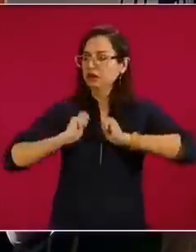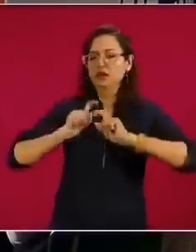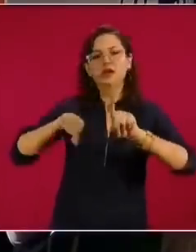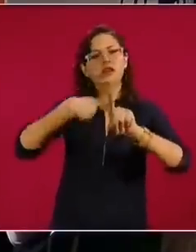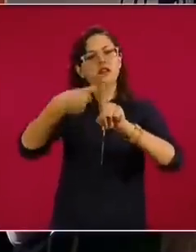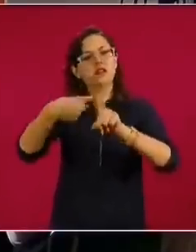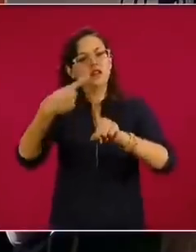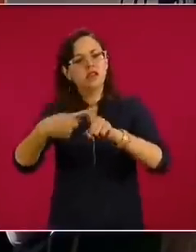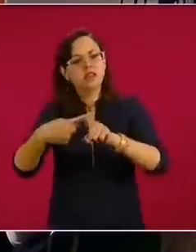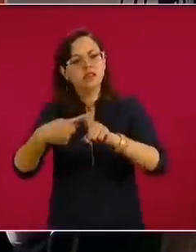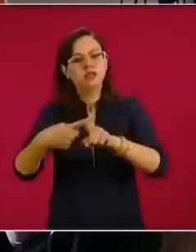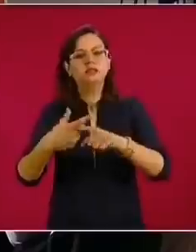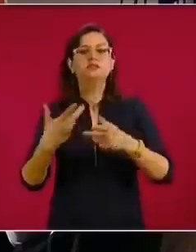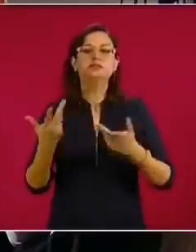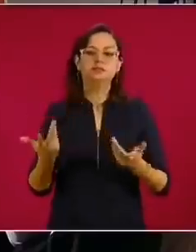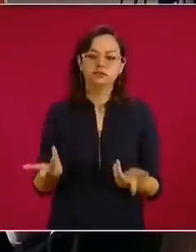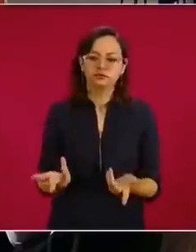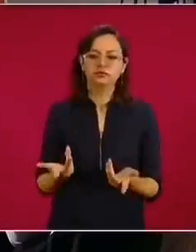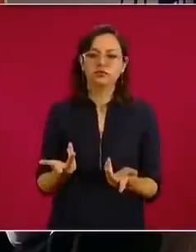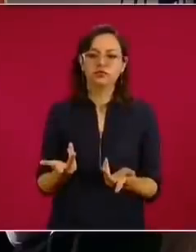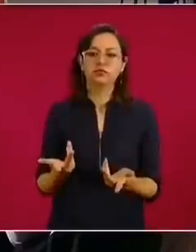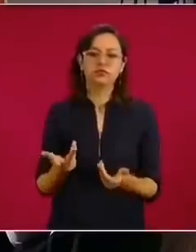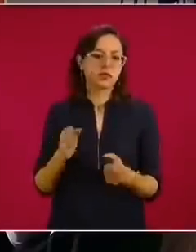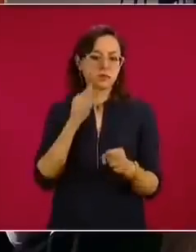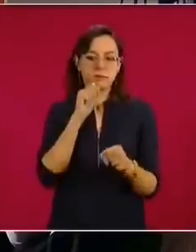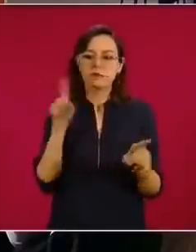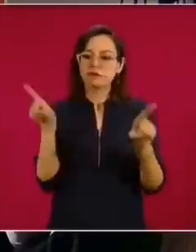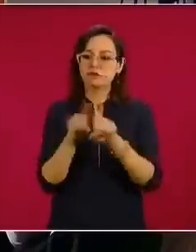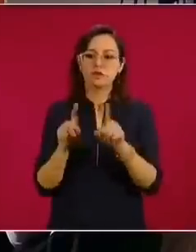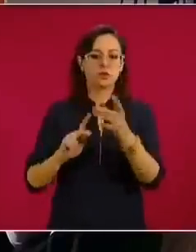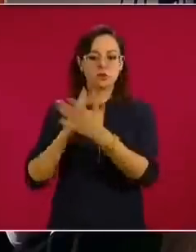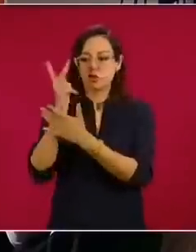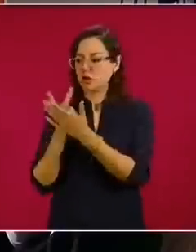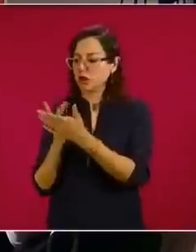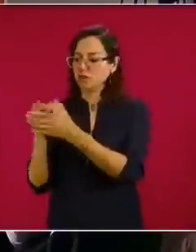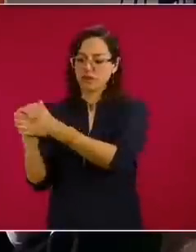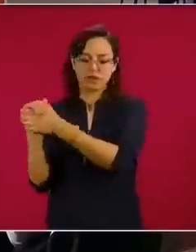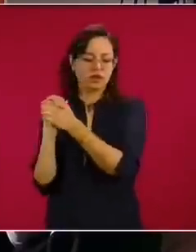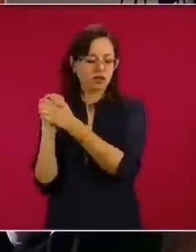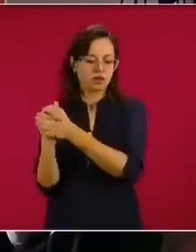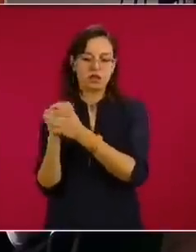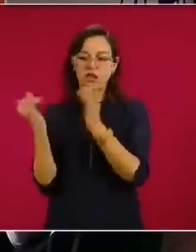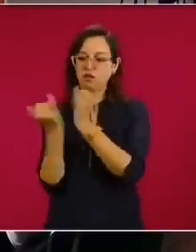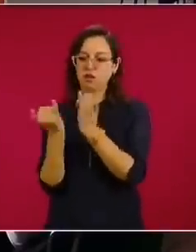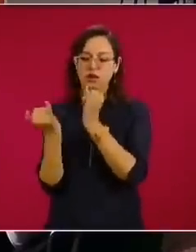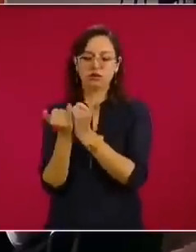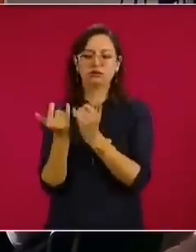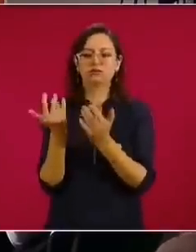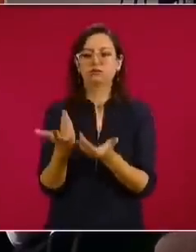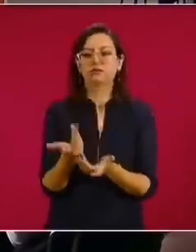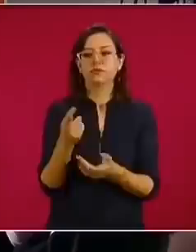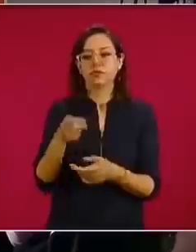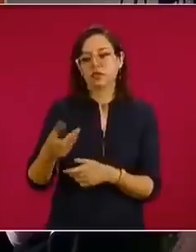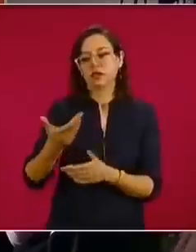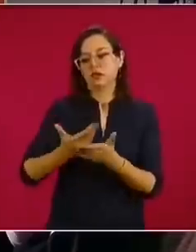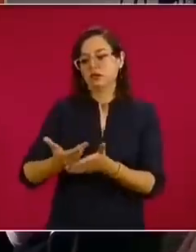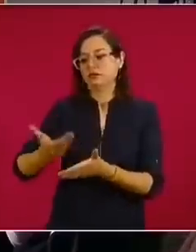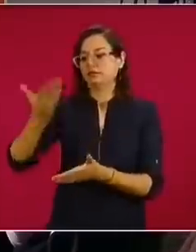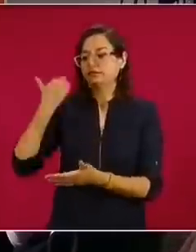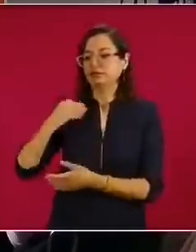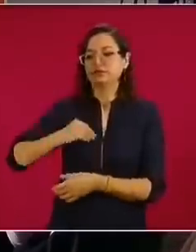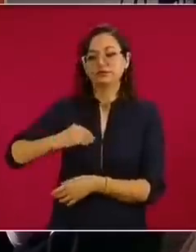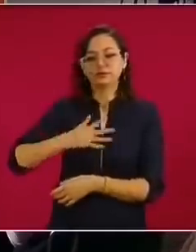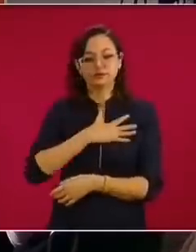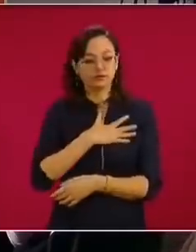participar, como también ocurre en el programa de Tandas, aquellos que han sido registrados en el Censo del Bienestar,